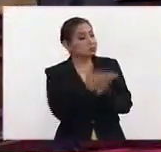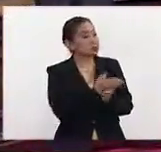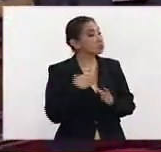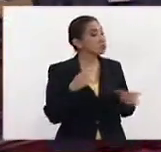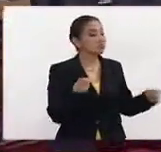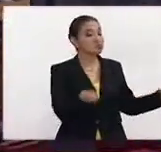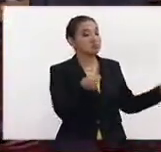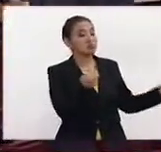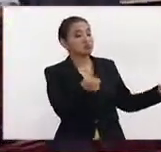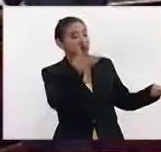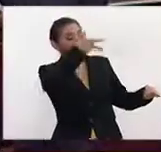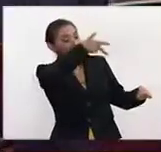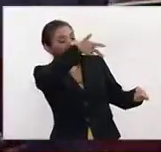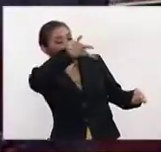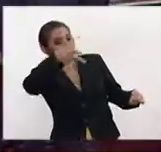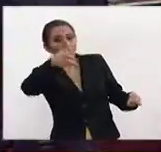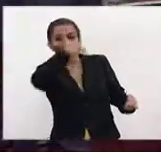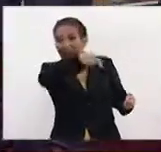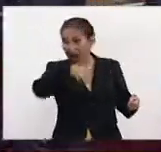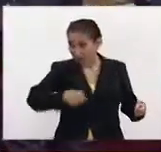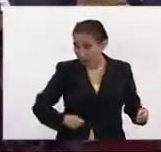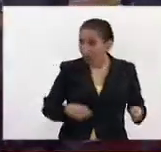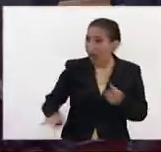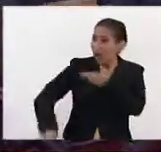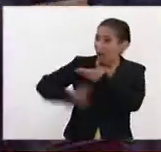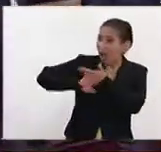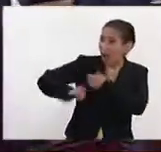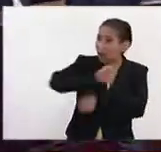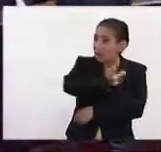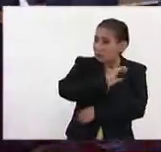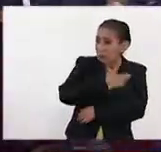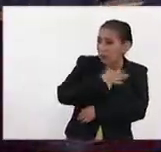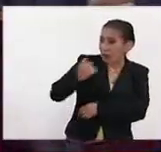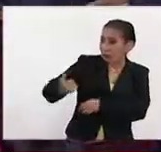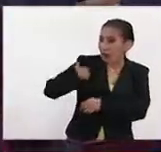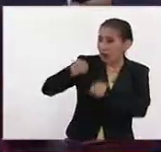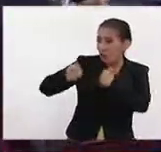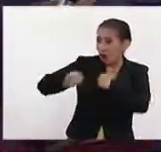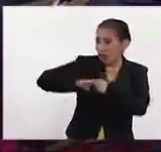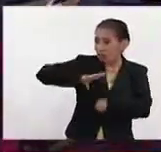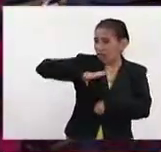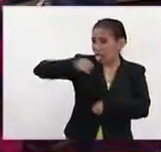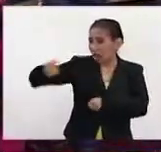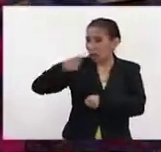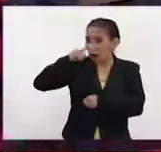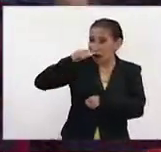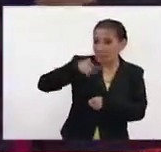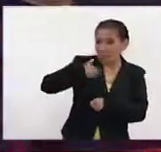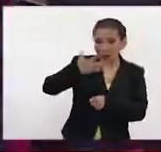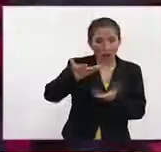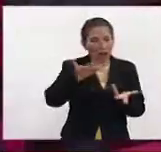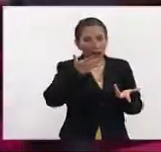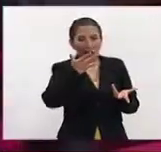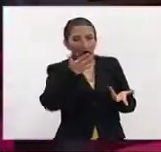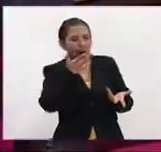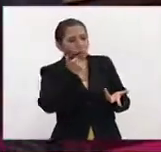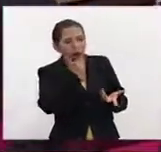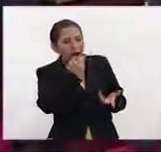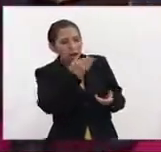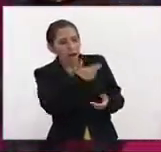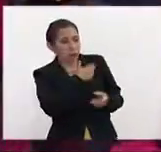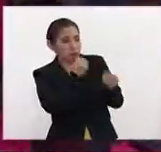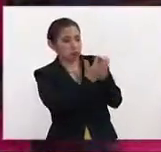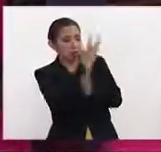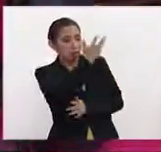la filmación de dichas cargas, porque luego, cuando uno va sobre los datos, descubre que no hubo tantos heridos y ni mucho